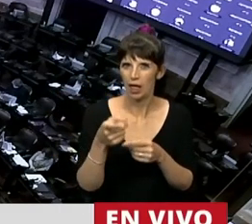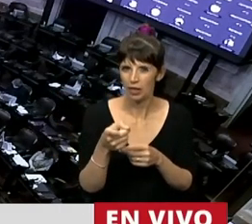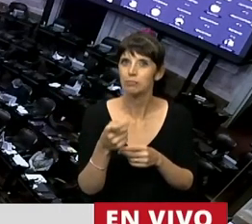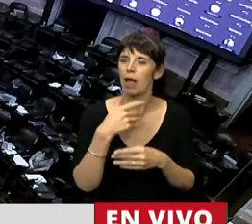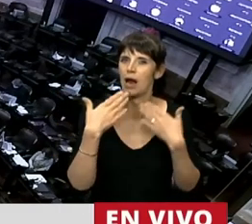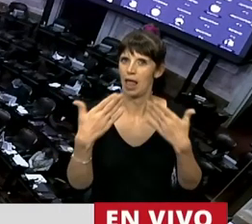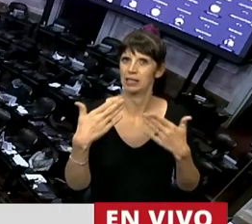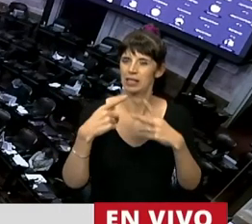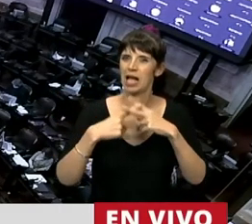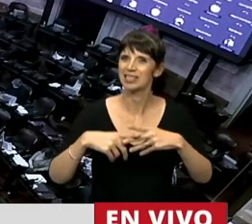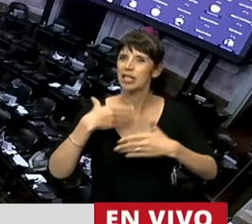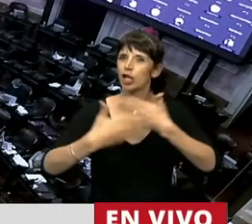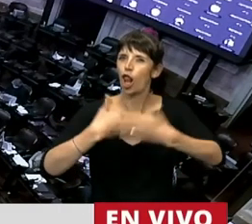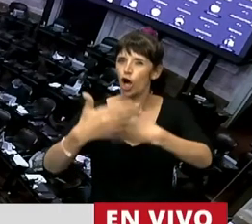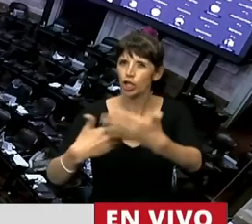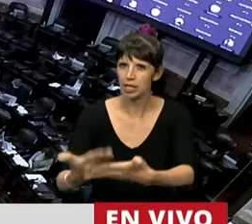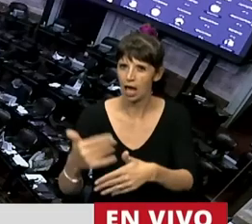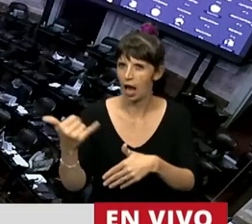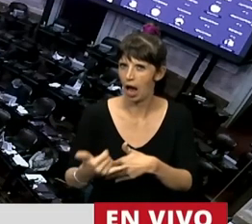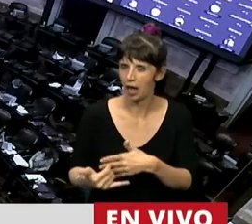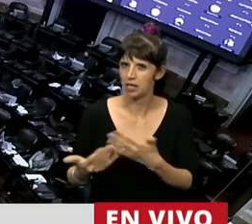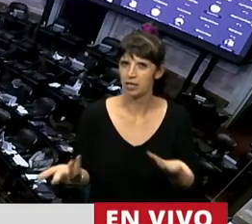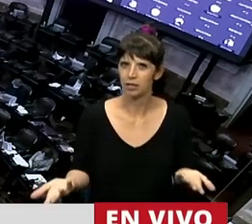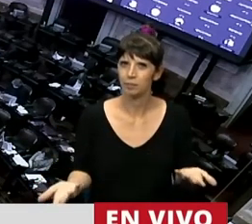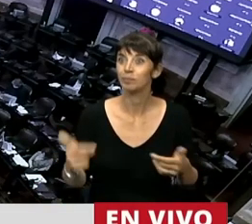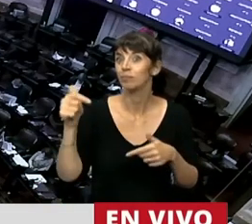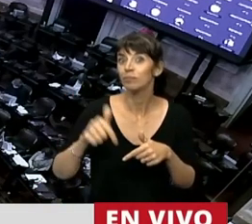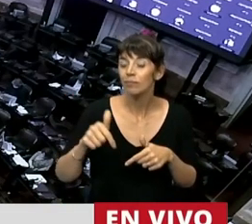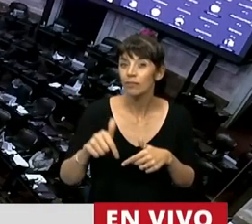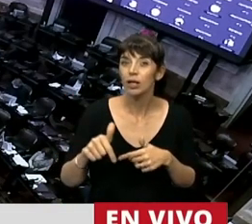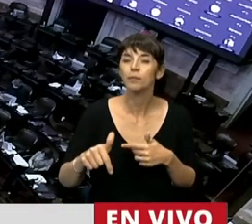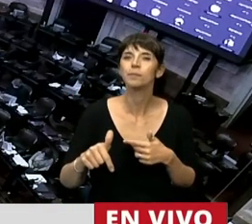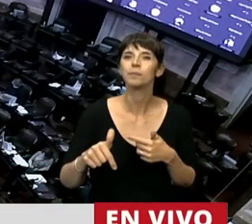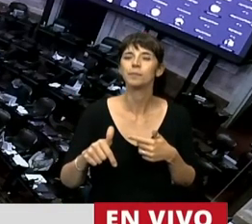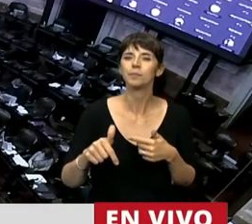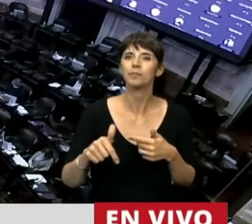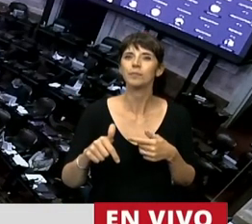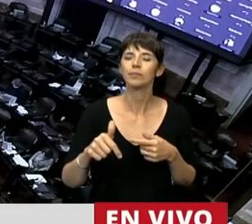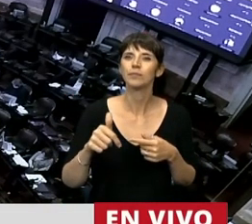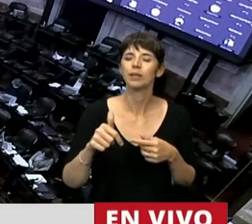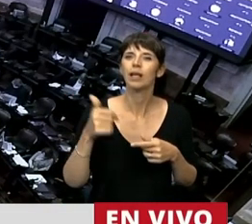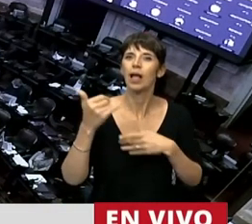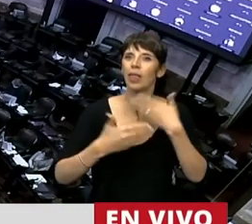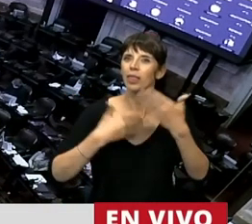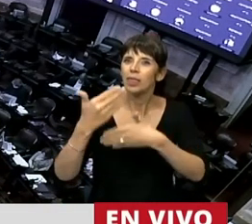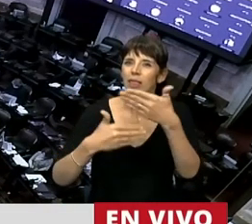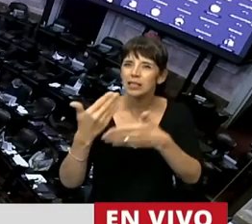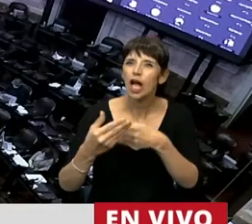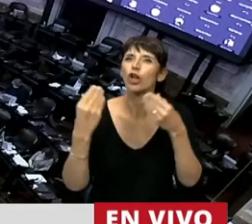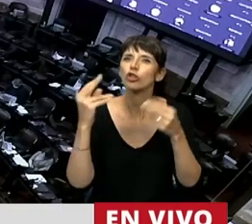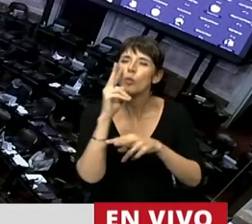presidente, con esta norma estamos dando un paso adelante en el sentido de favorecer una mayor y mejor inclusión financiera